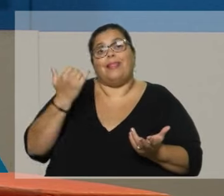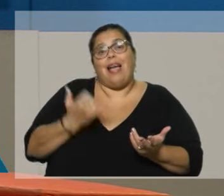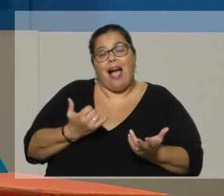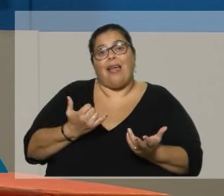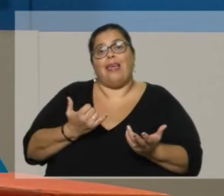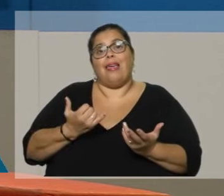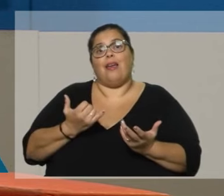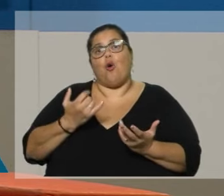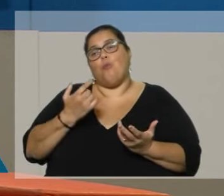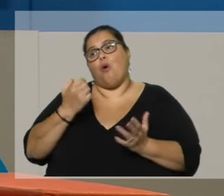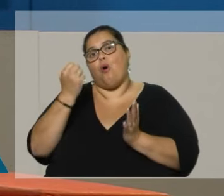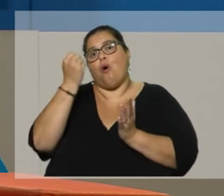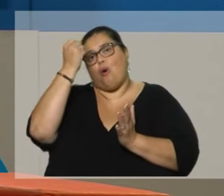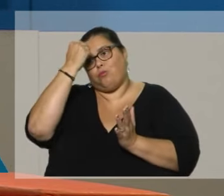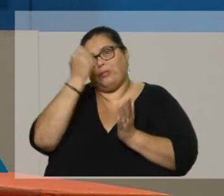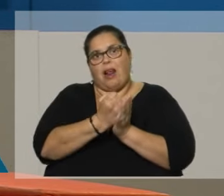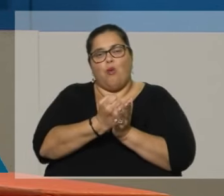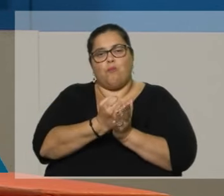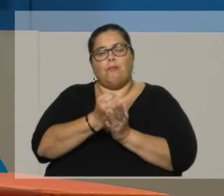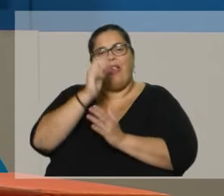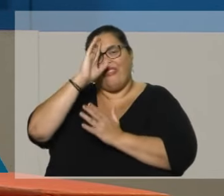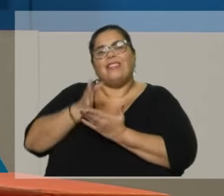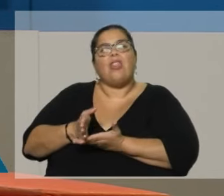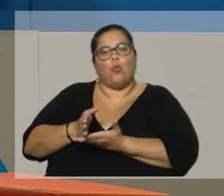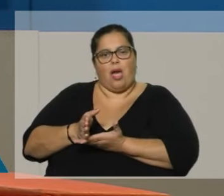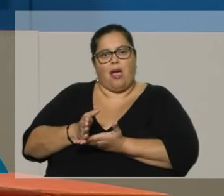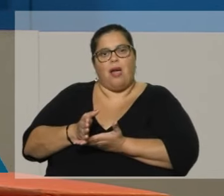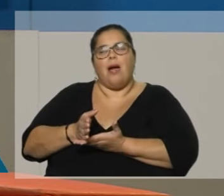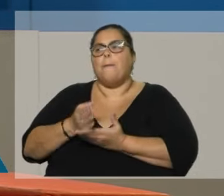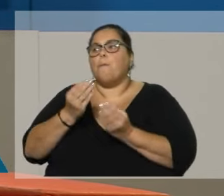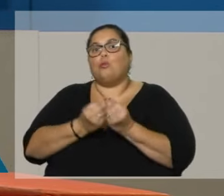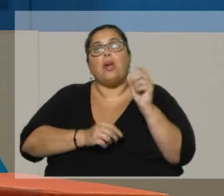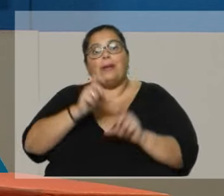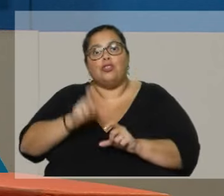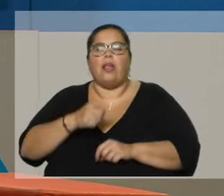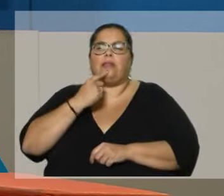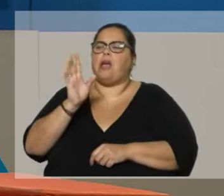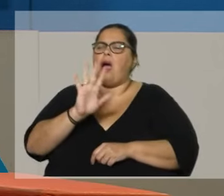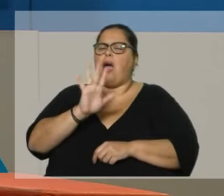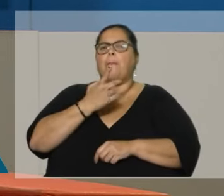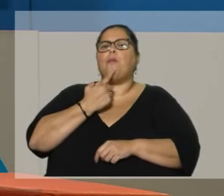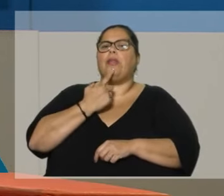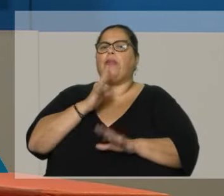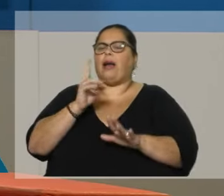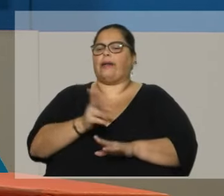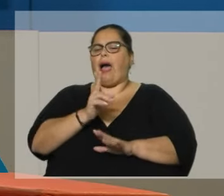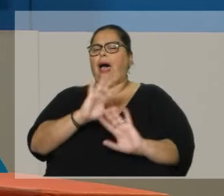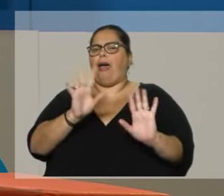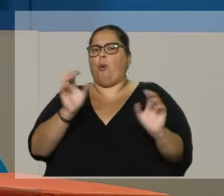dictadura. Mucha gente considera que la política son cosas raras, donde no hay que meterse. La gente todavía tiene miedo.